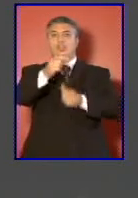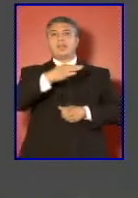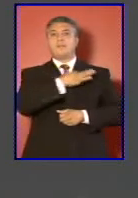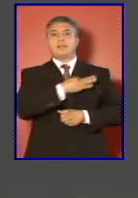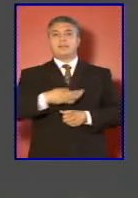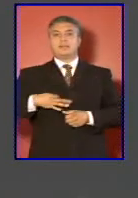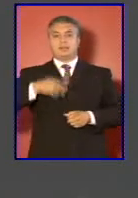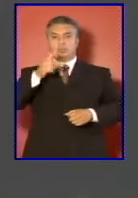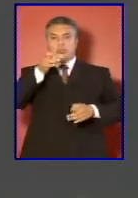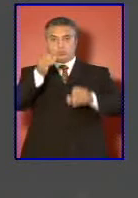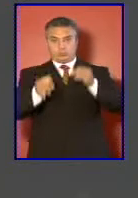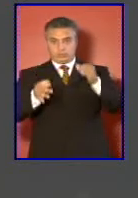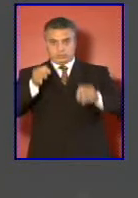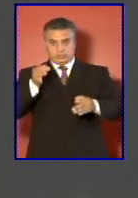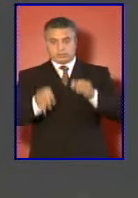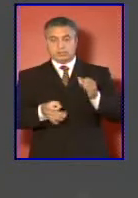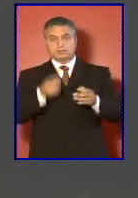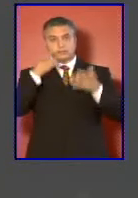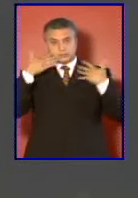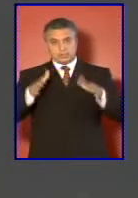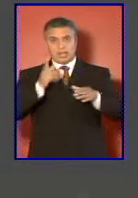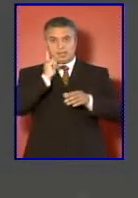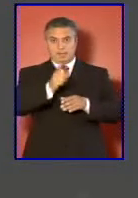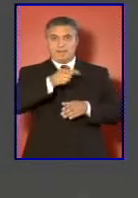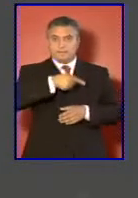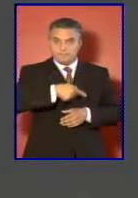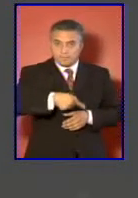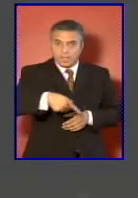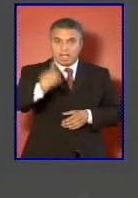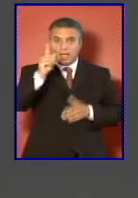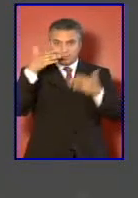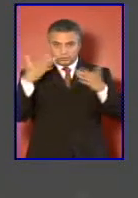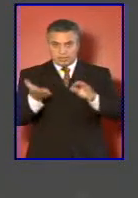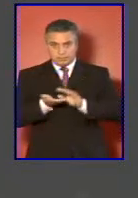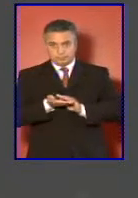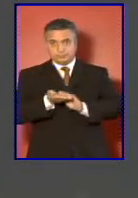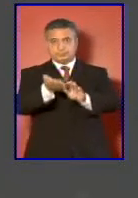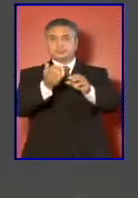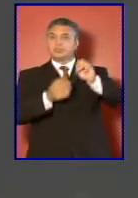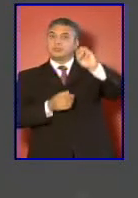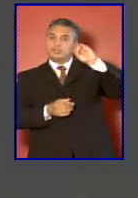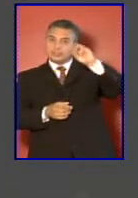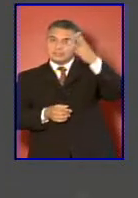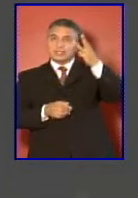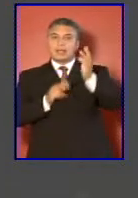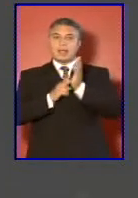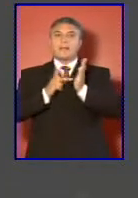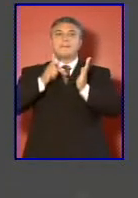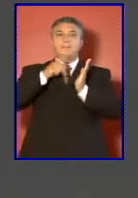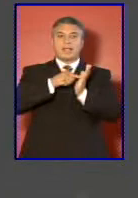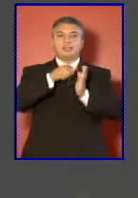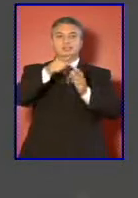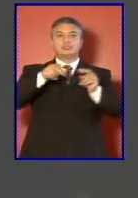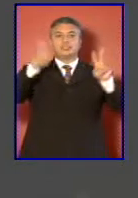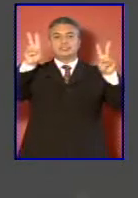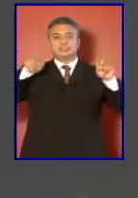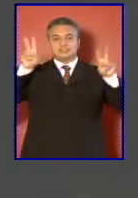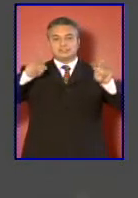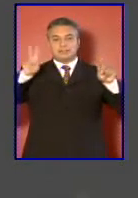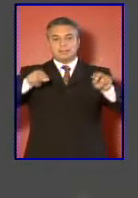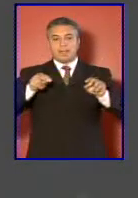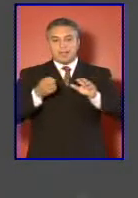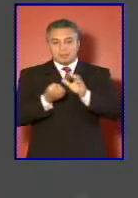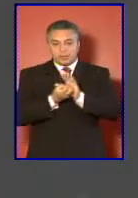Justicia. Se ha enviado como tercer paso dentro del tema de modernización